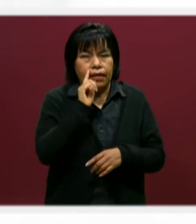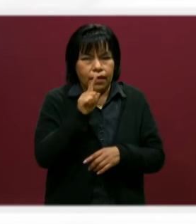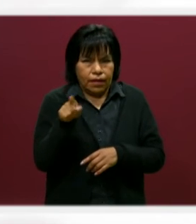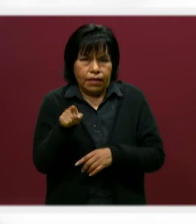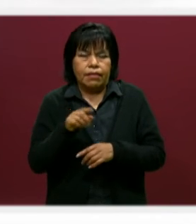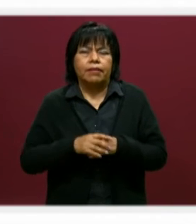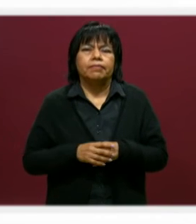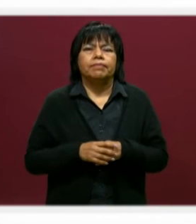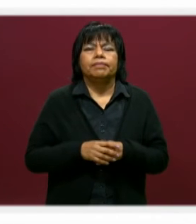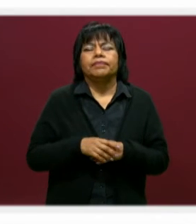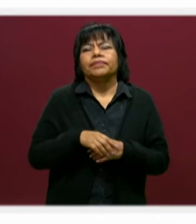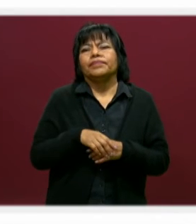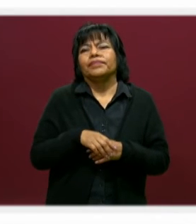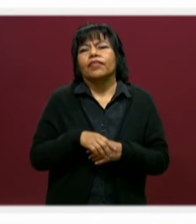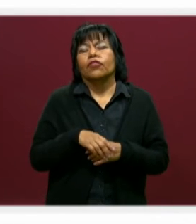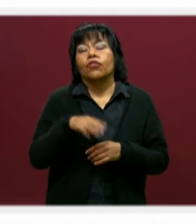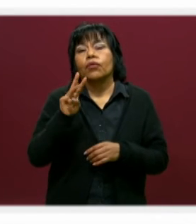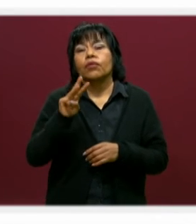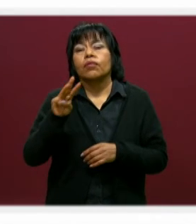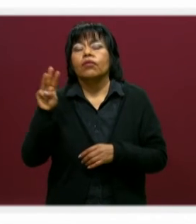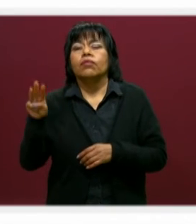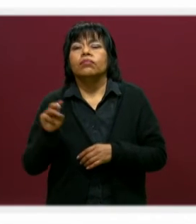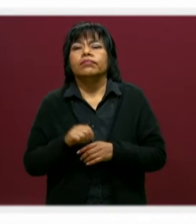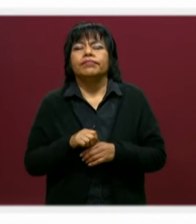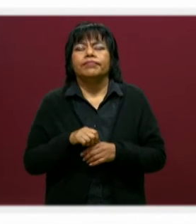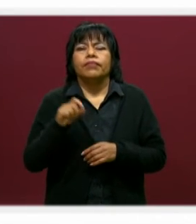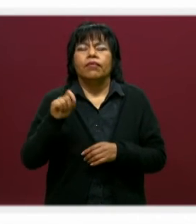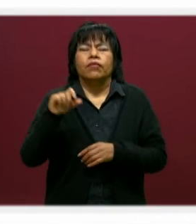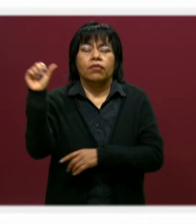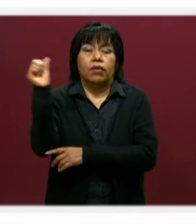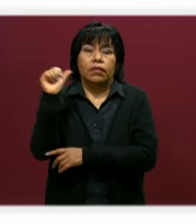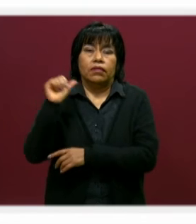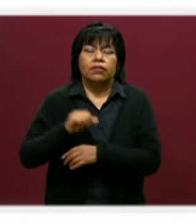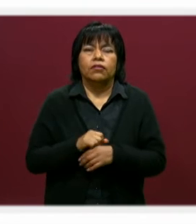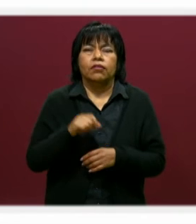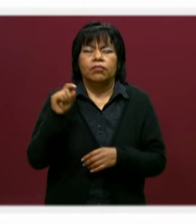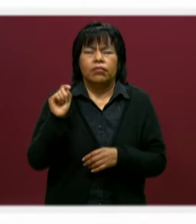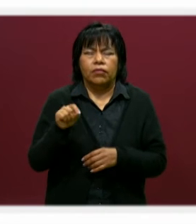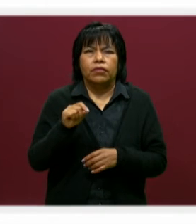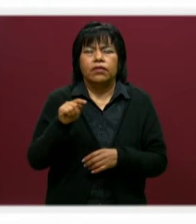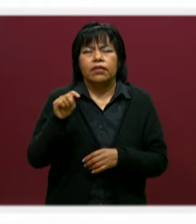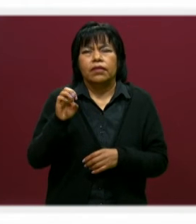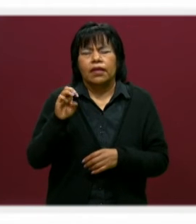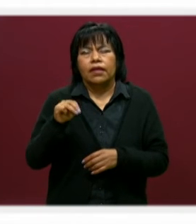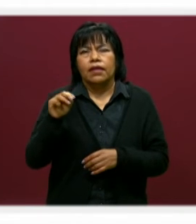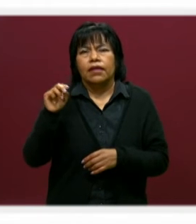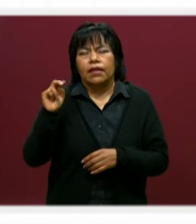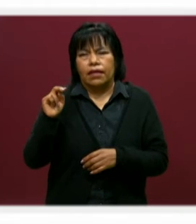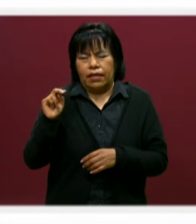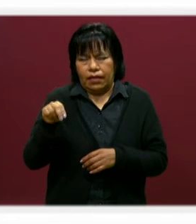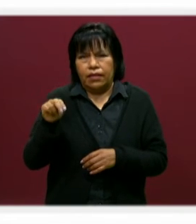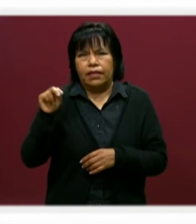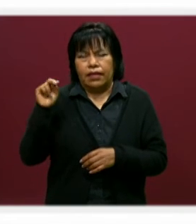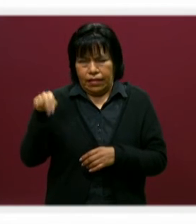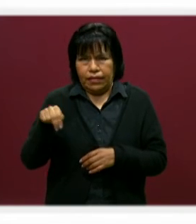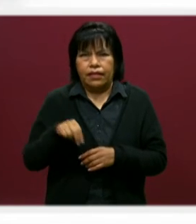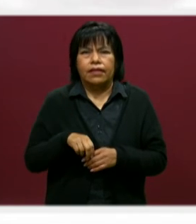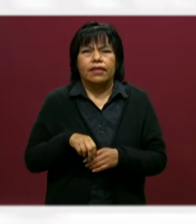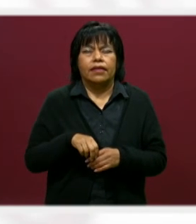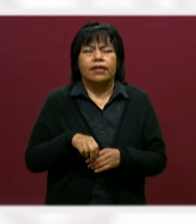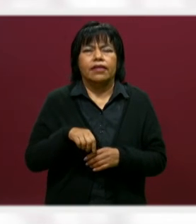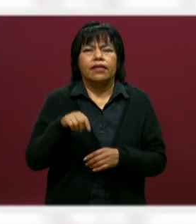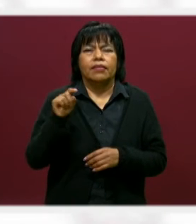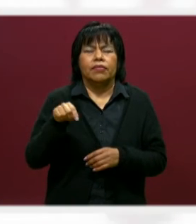A ver, ¿lo repetimos? Es www.atlisco.tecnm, de Tecnológico Nacional de México,